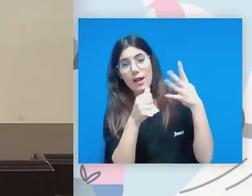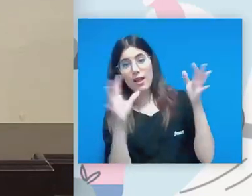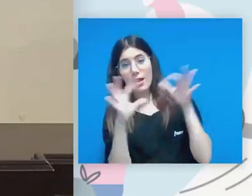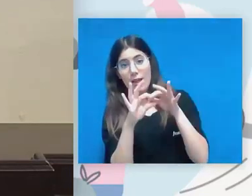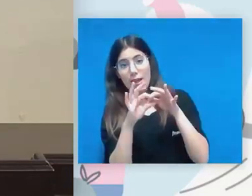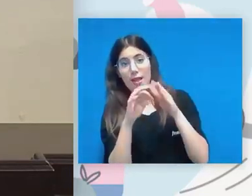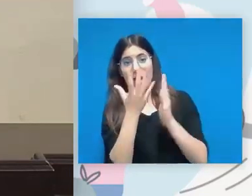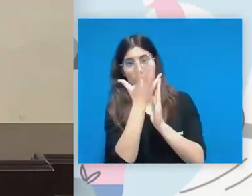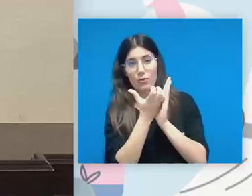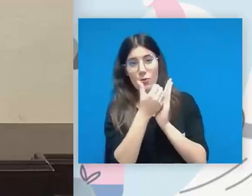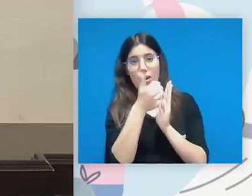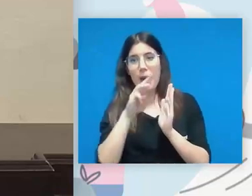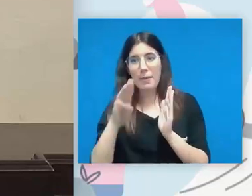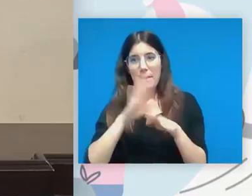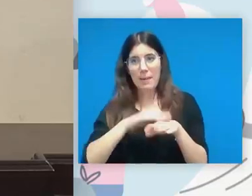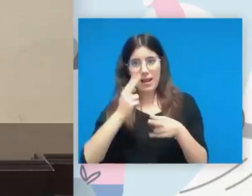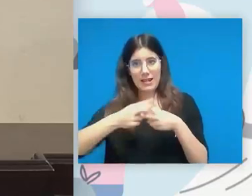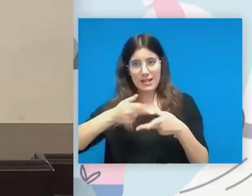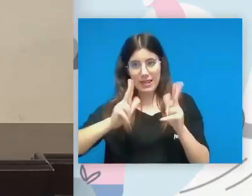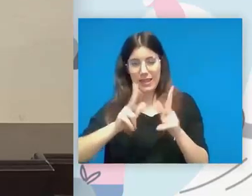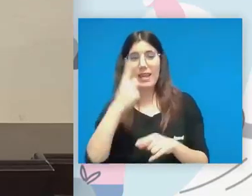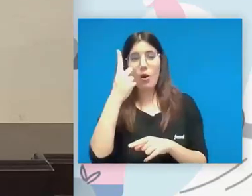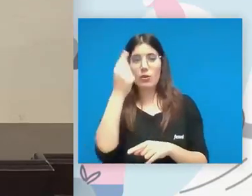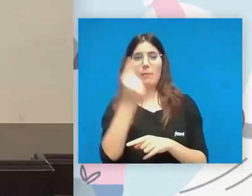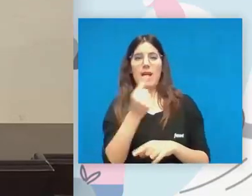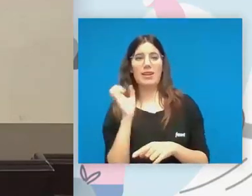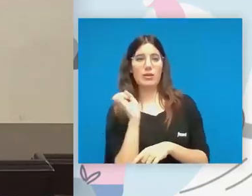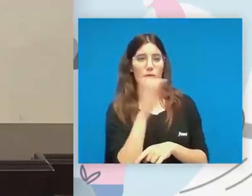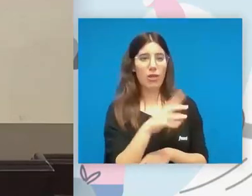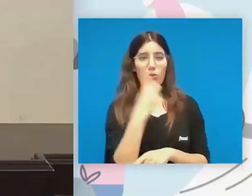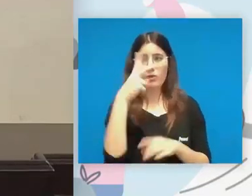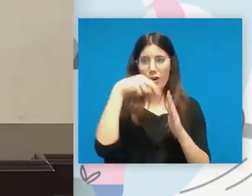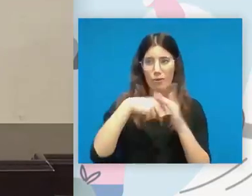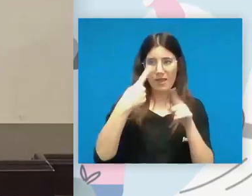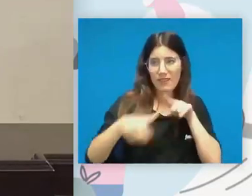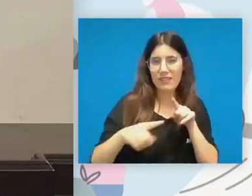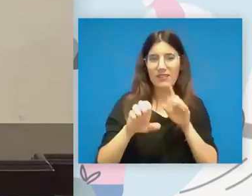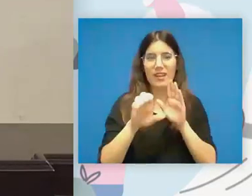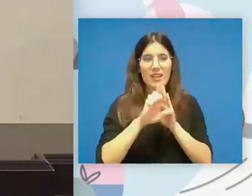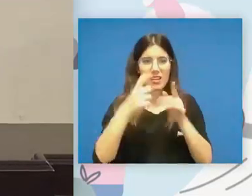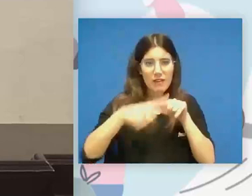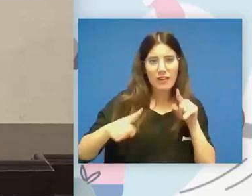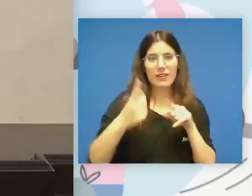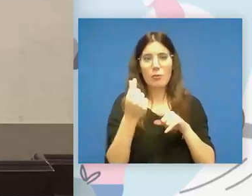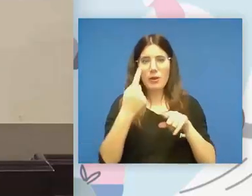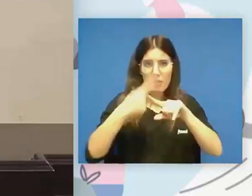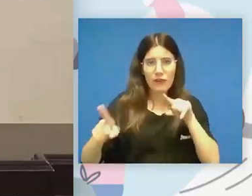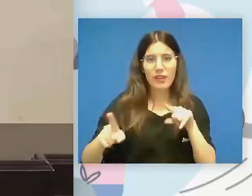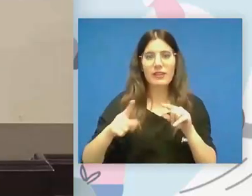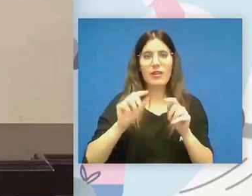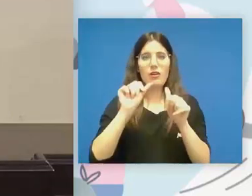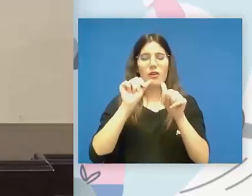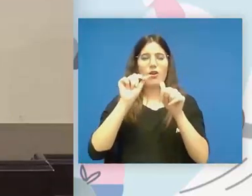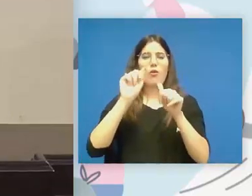aplicación para licencias una aplicación para meter resultados una normativa unos precios unos formularios que son totalmente